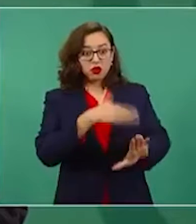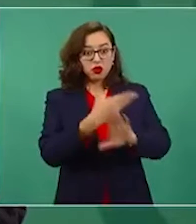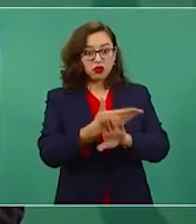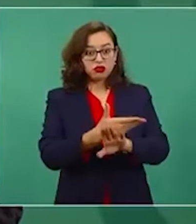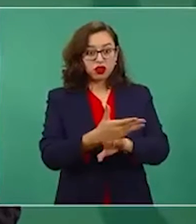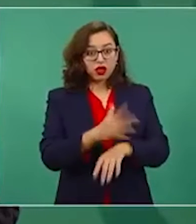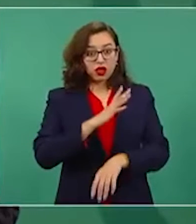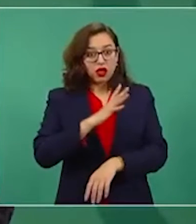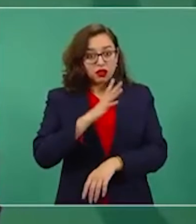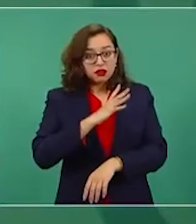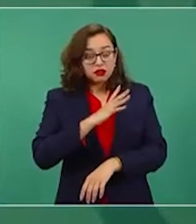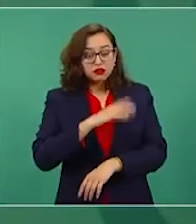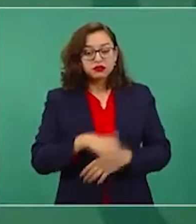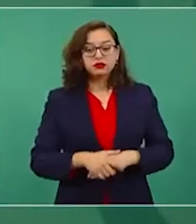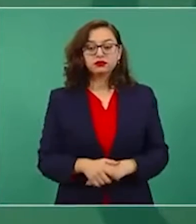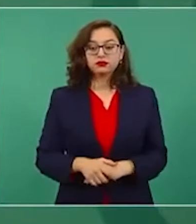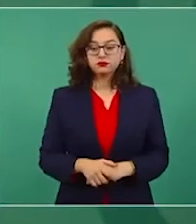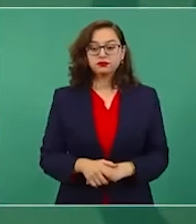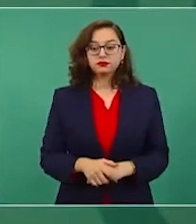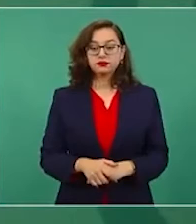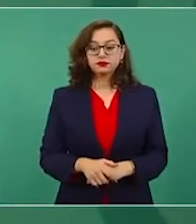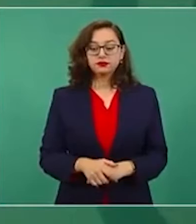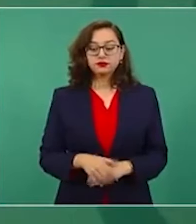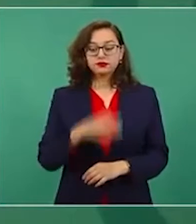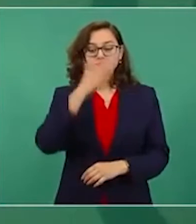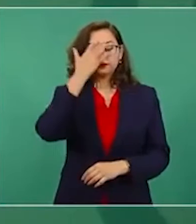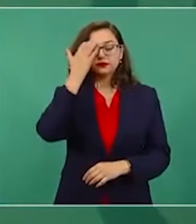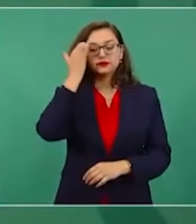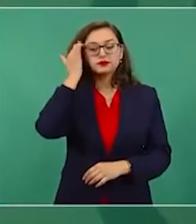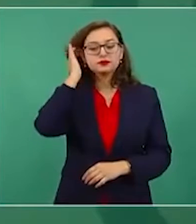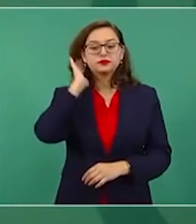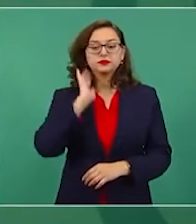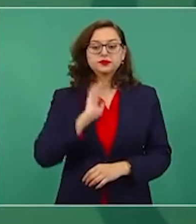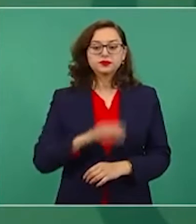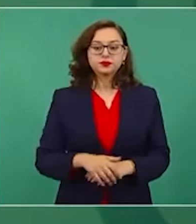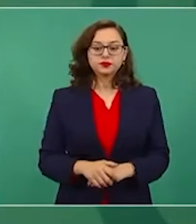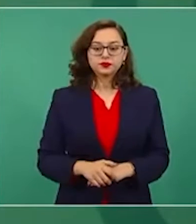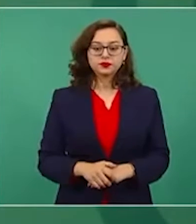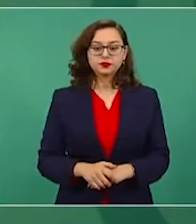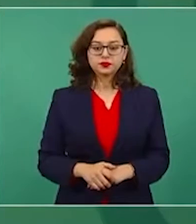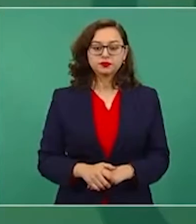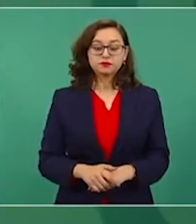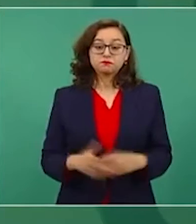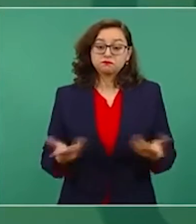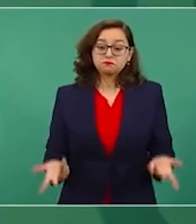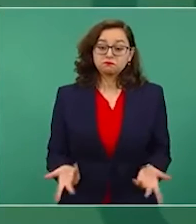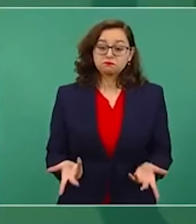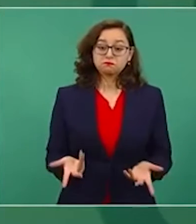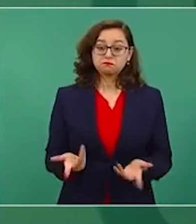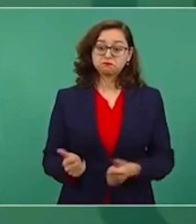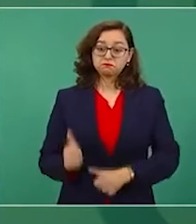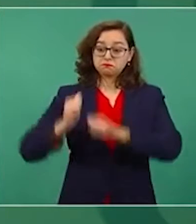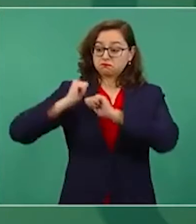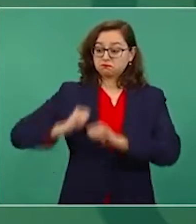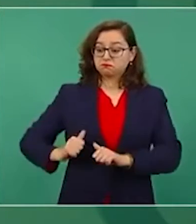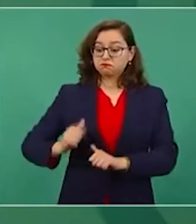Pues creo que es una decisión del Poder Judicial